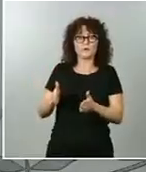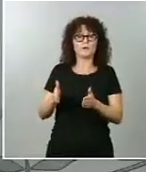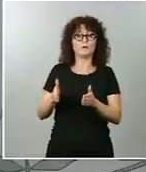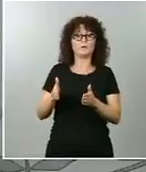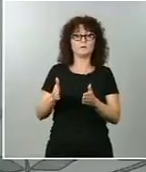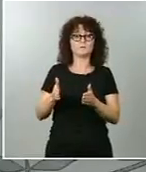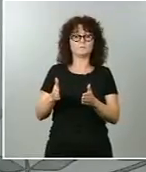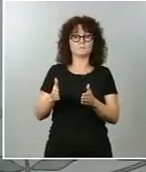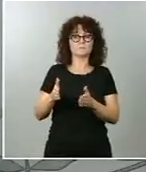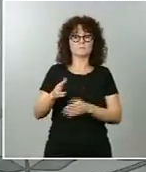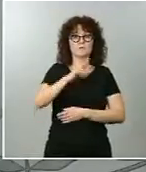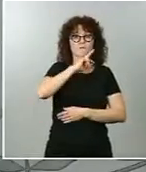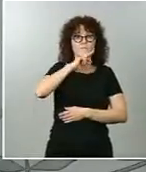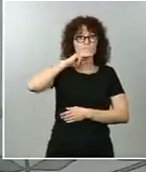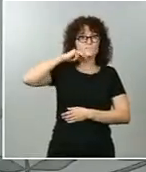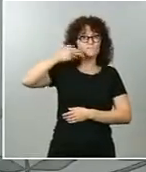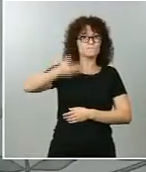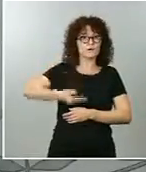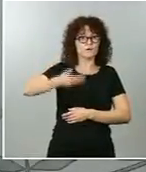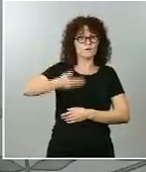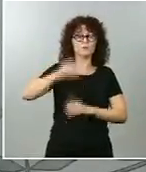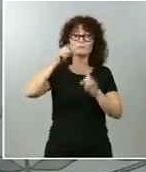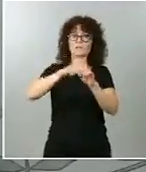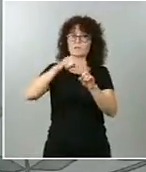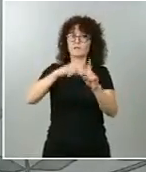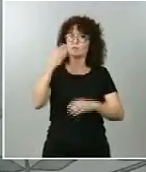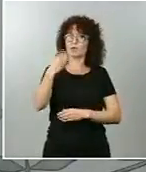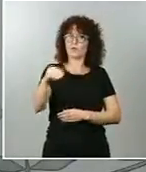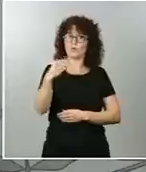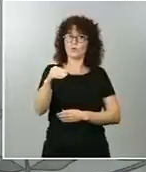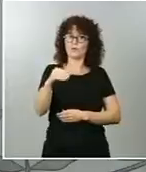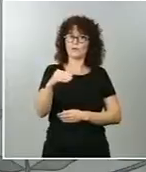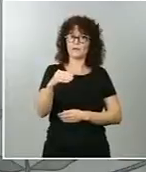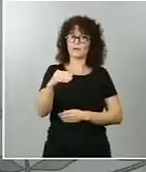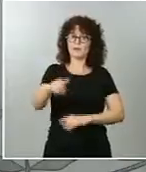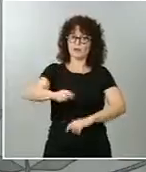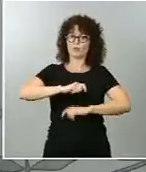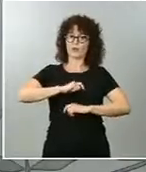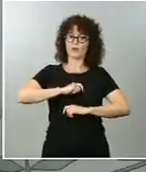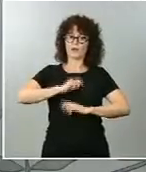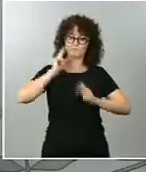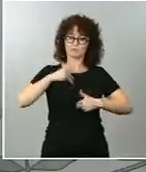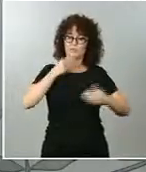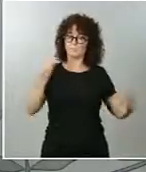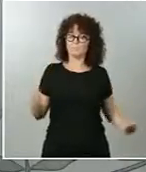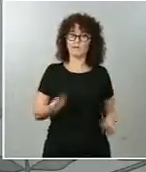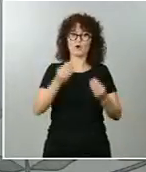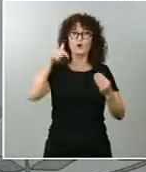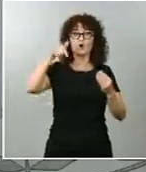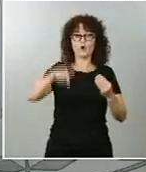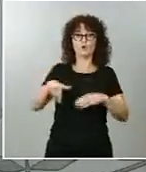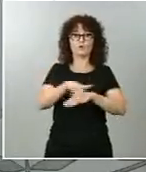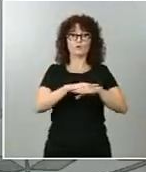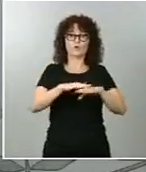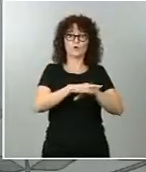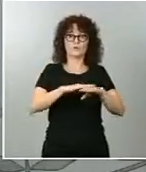valores, los referentes juveniles, todo aquello que permite que seamos mejores. Y, por tanto, en el día de hoy el Gobierno también hace